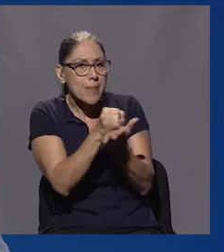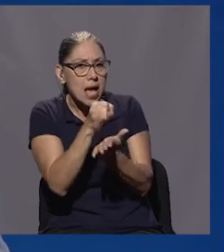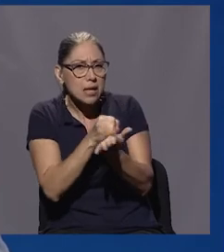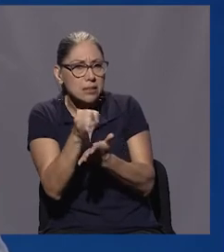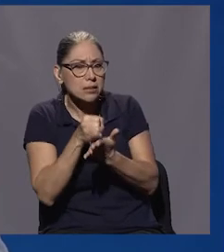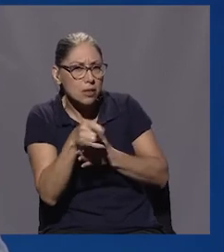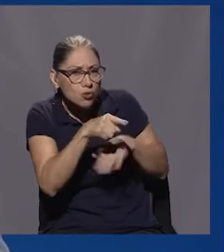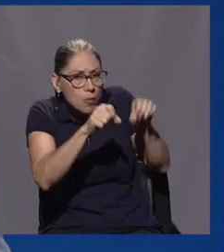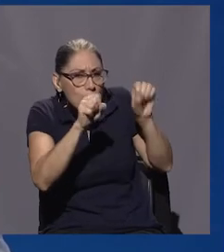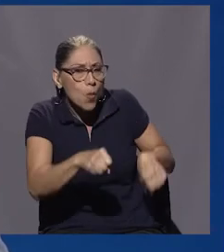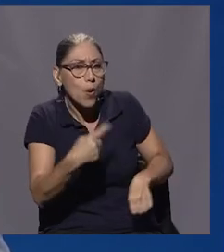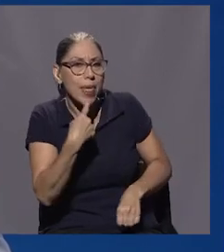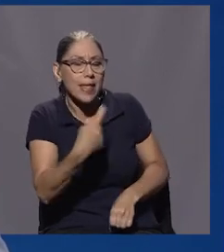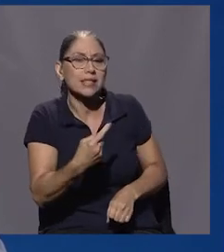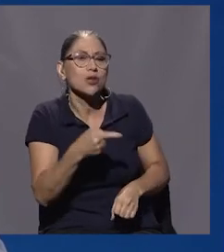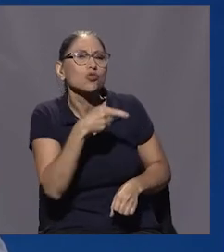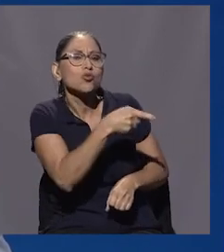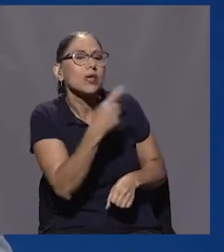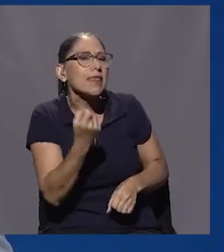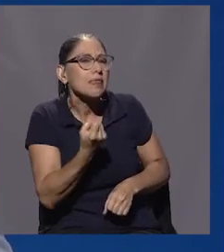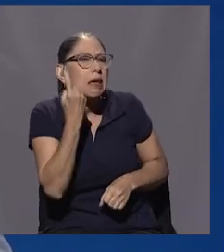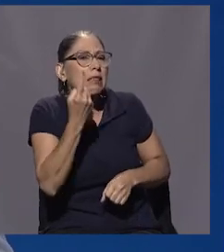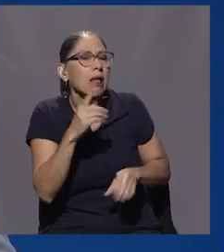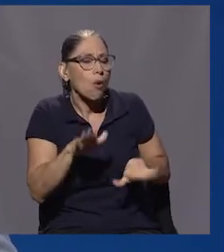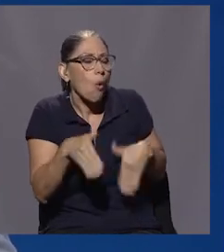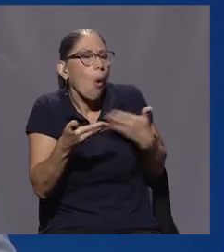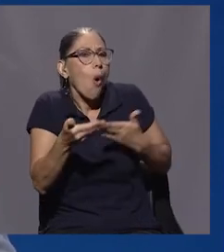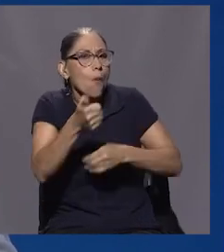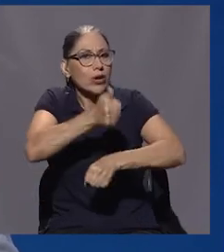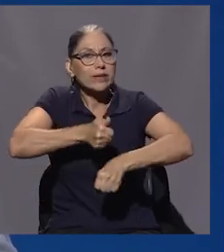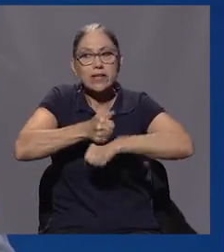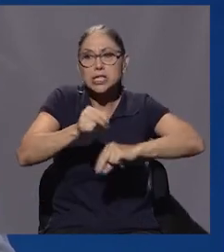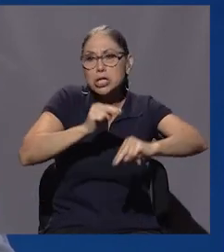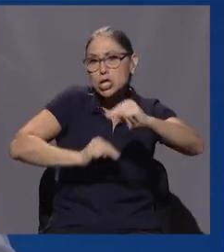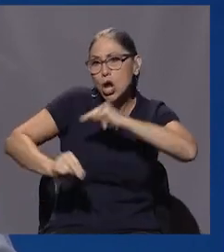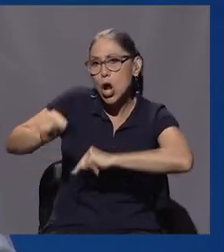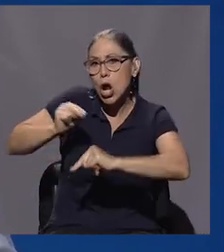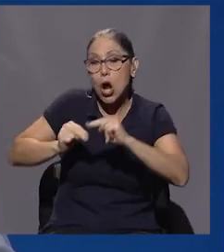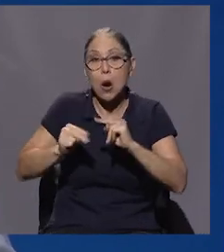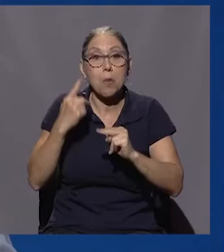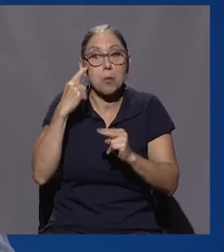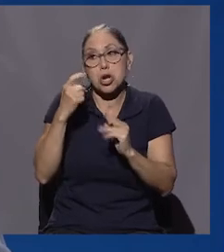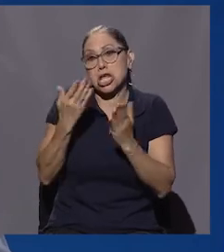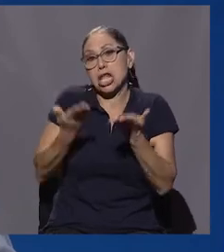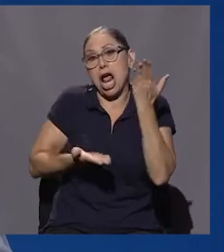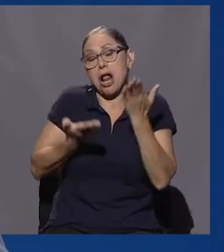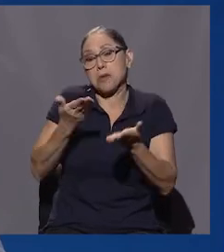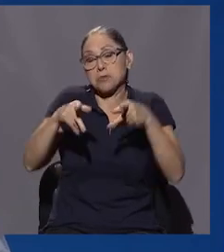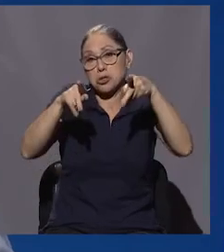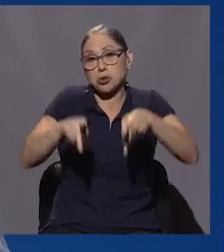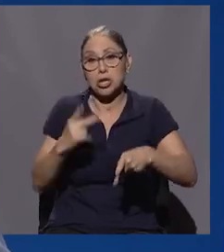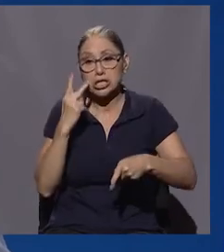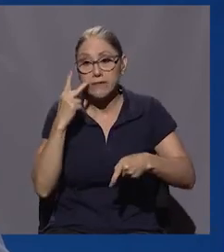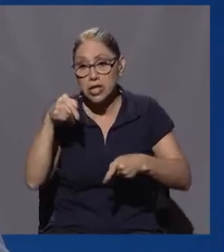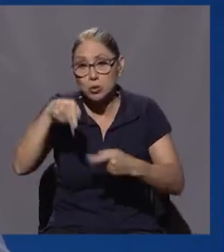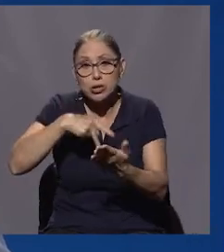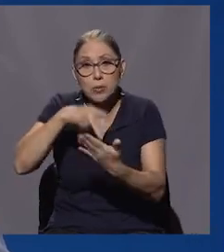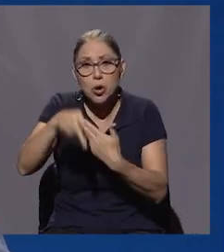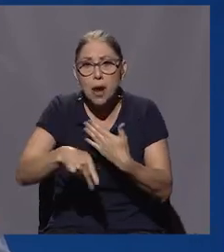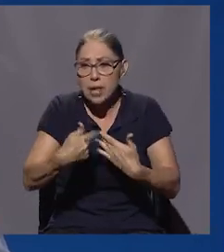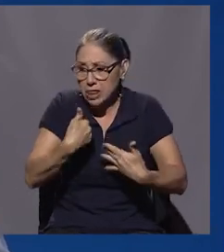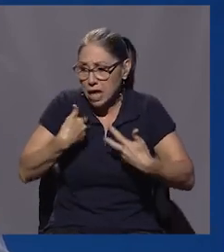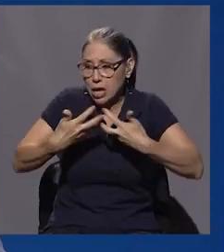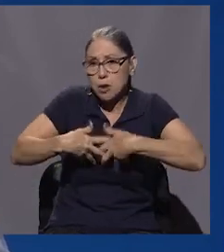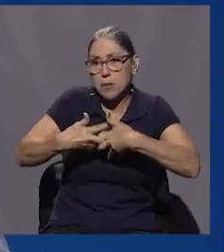podría decirnos cómo usted puede entender que se establecen esas negociaciones? Porque cualquier persona que tenga una empresa que hoy está viendo esta entrevista,